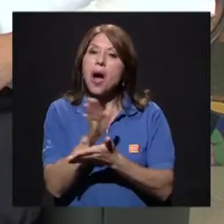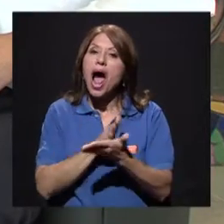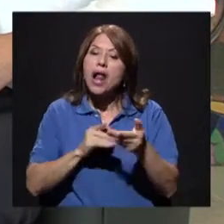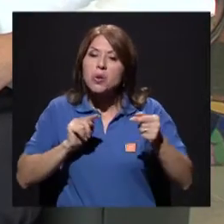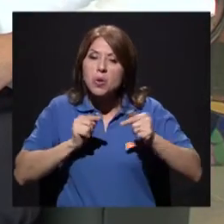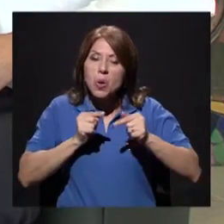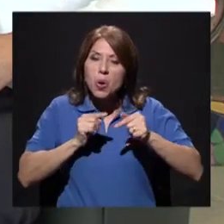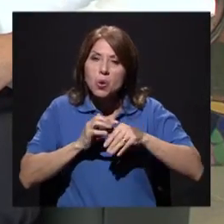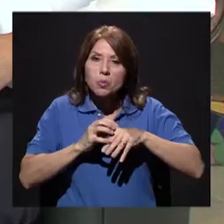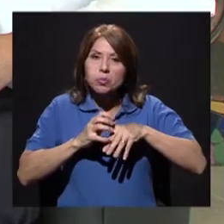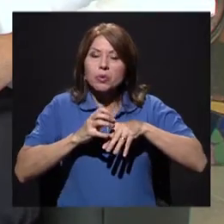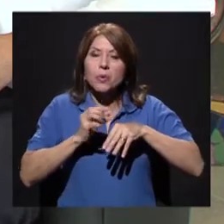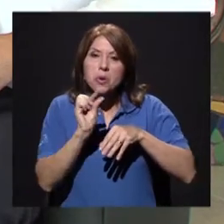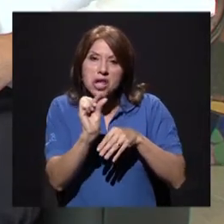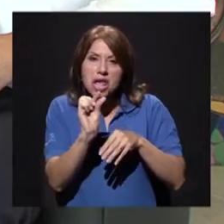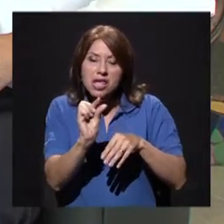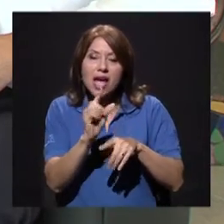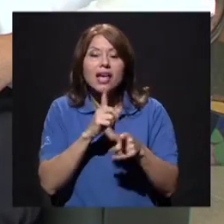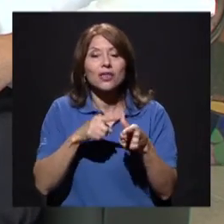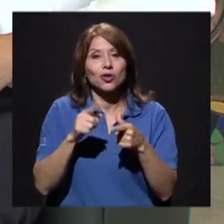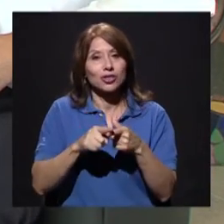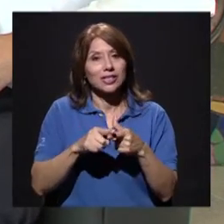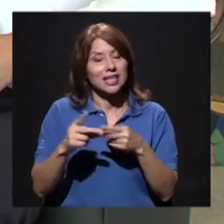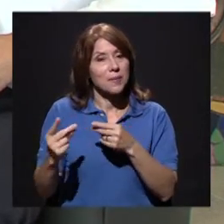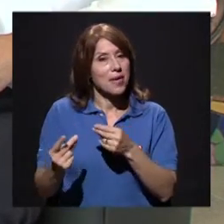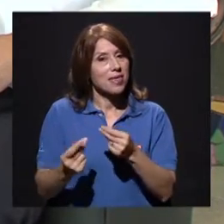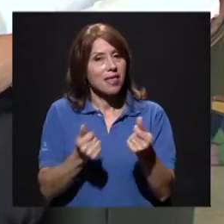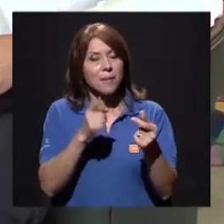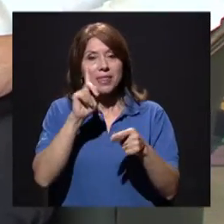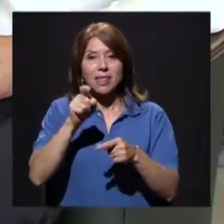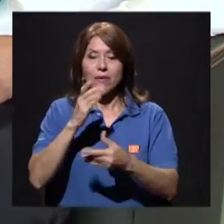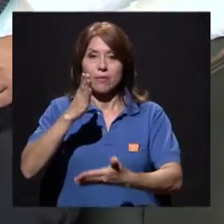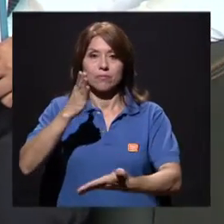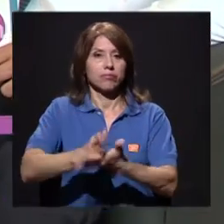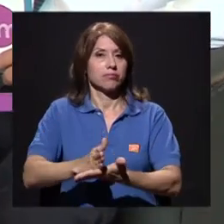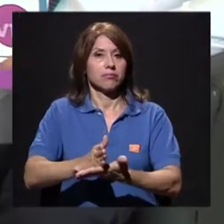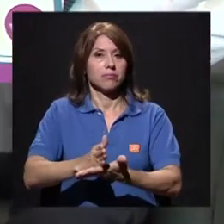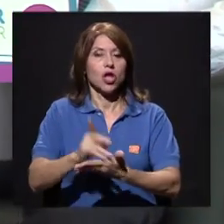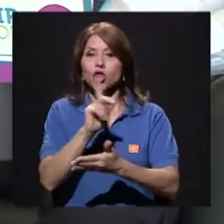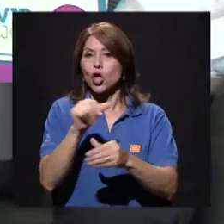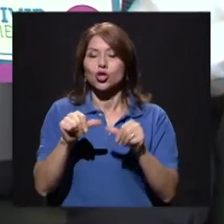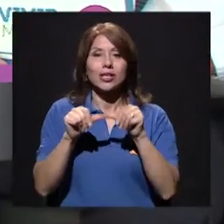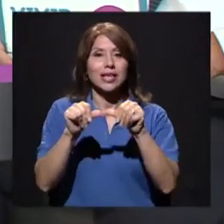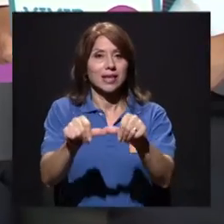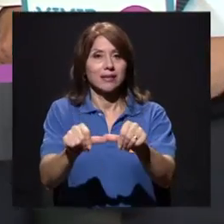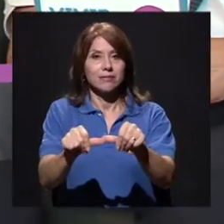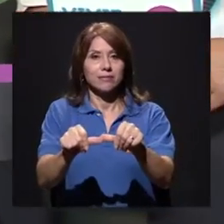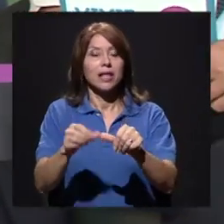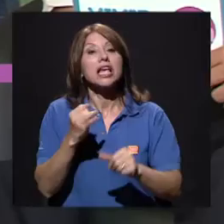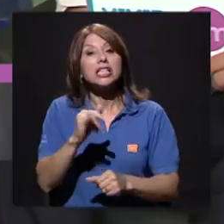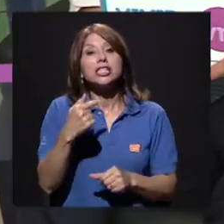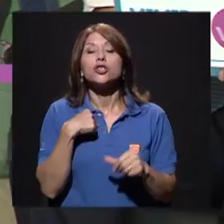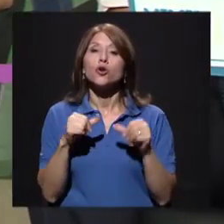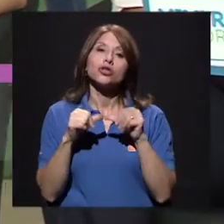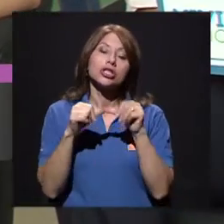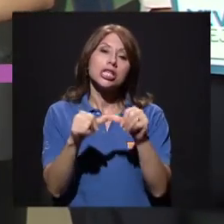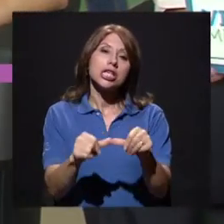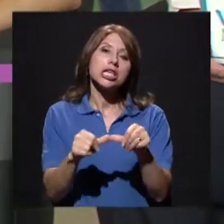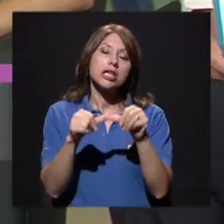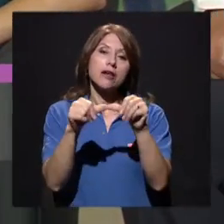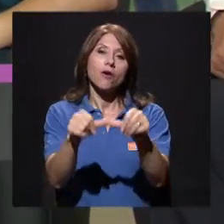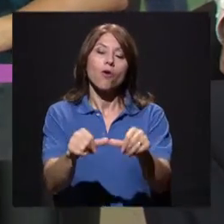lesiones pequeñas es, inmediatamente lo que volvamos es parar y no seguir. Porque si yo sigo, pues puedo